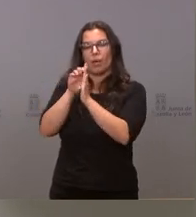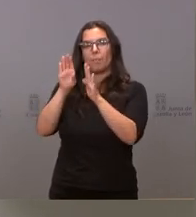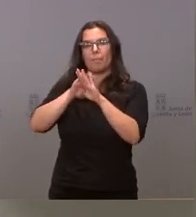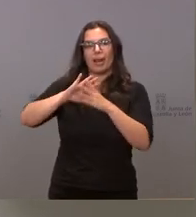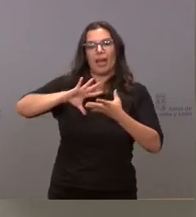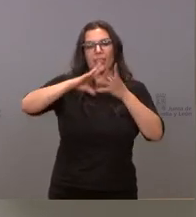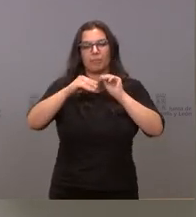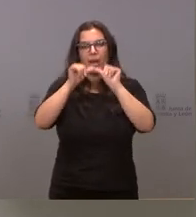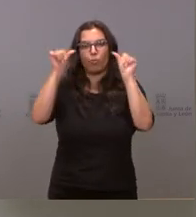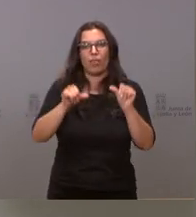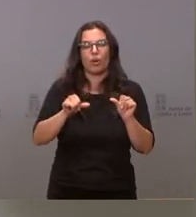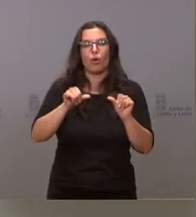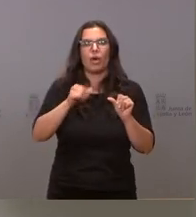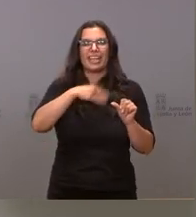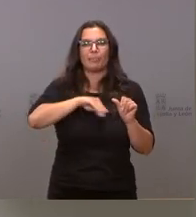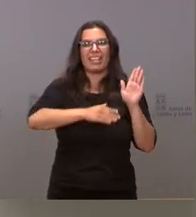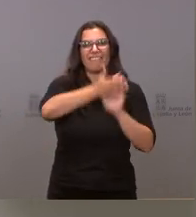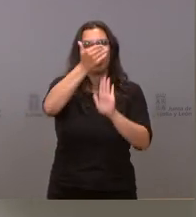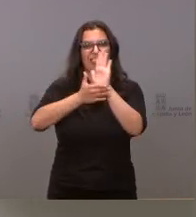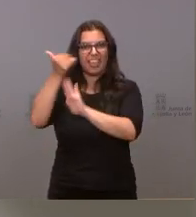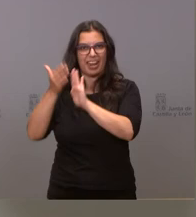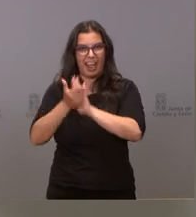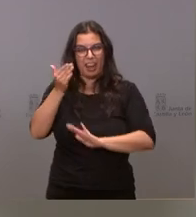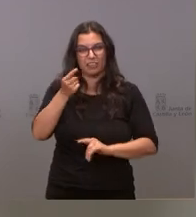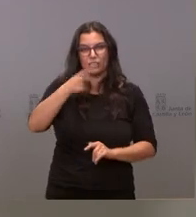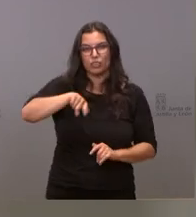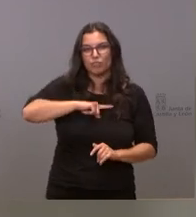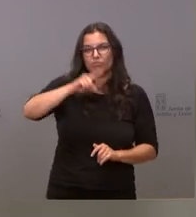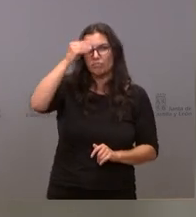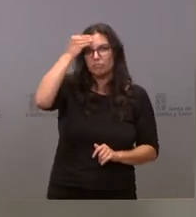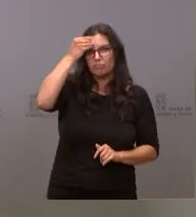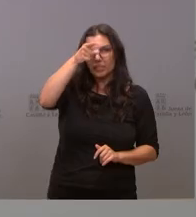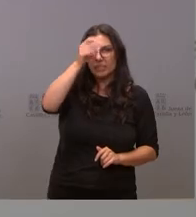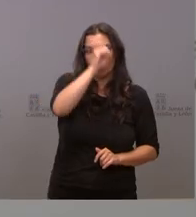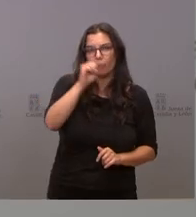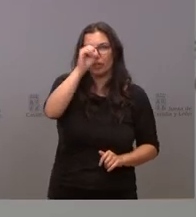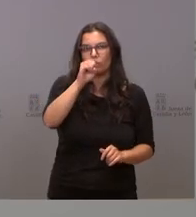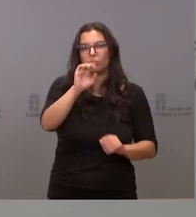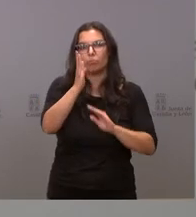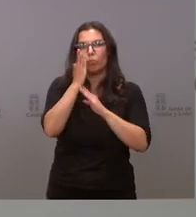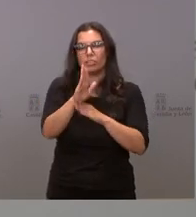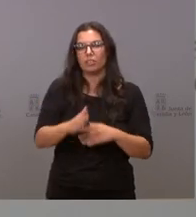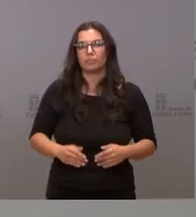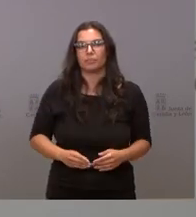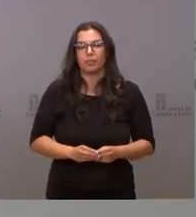no sé si nos puede hacer una valoración sobre esta propuesta de reforma mire